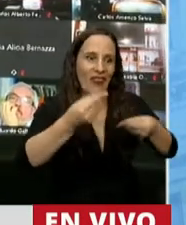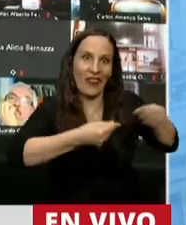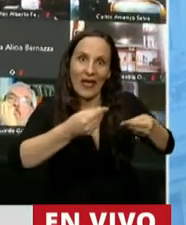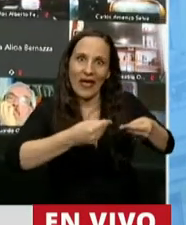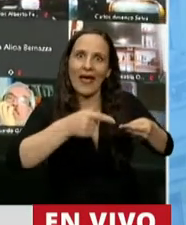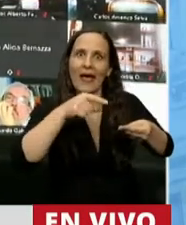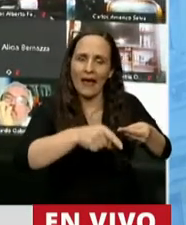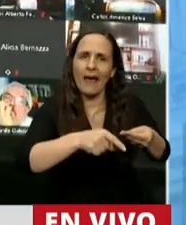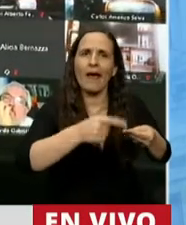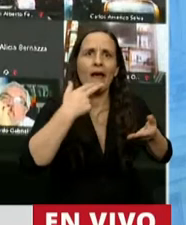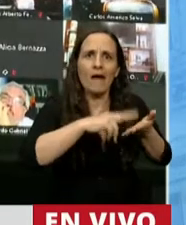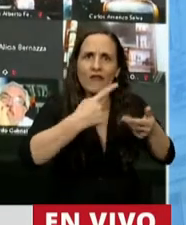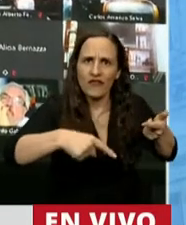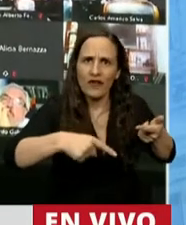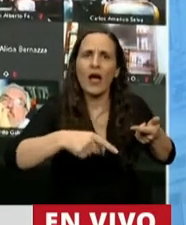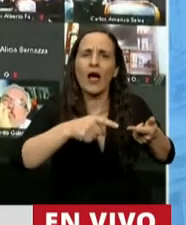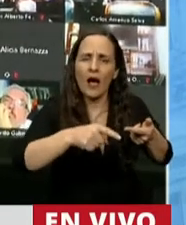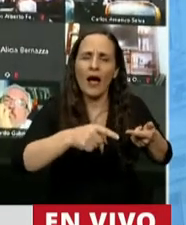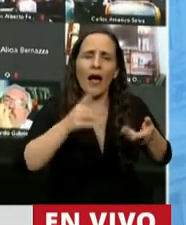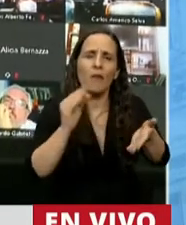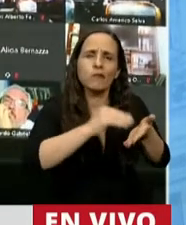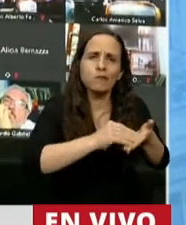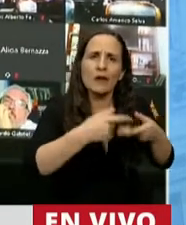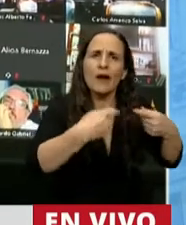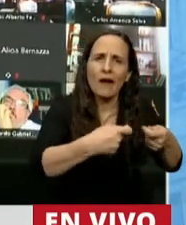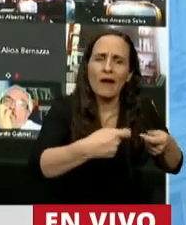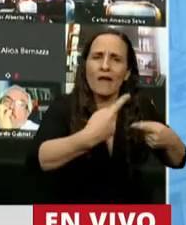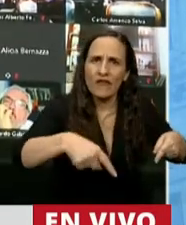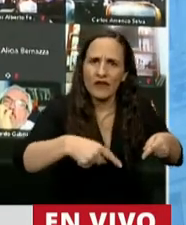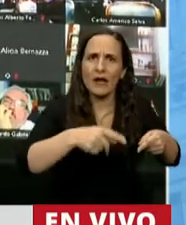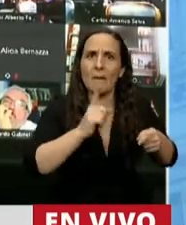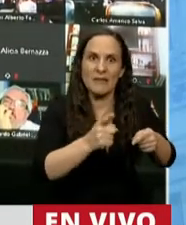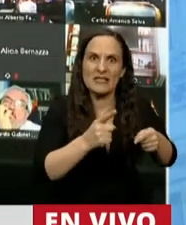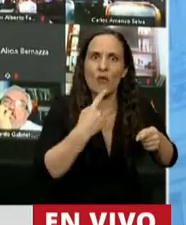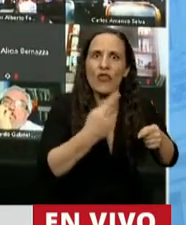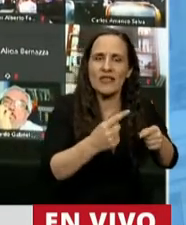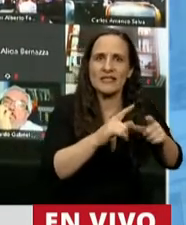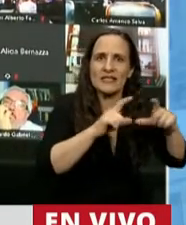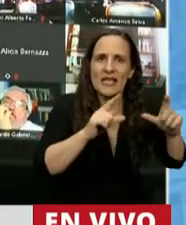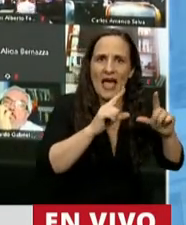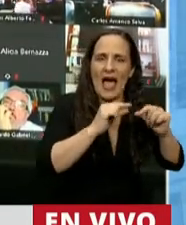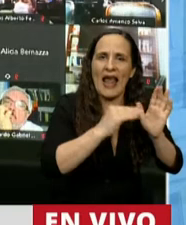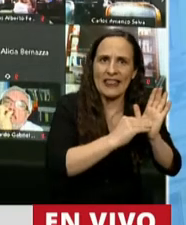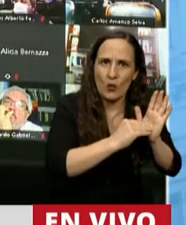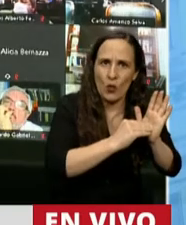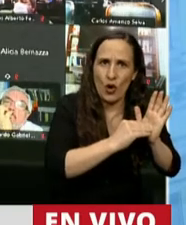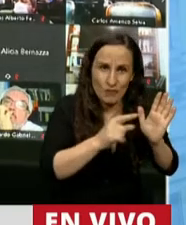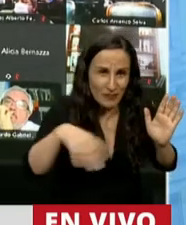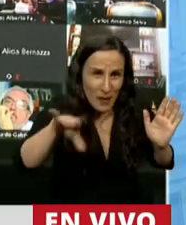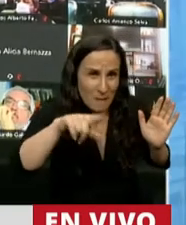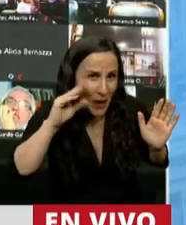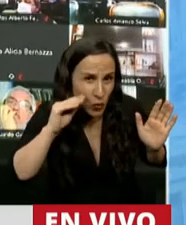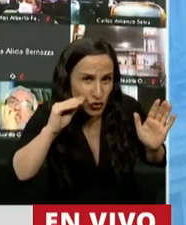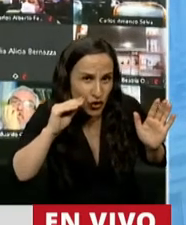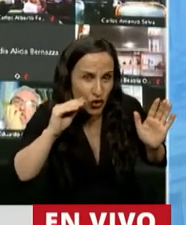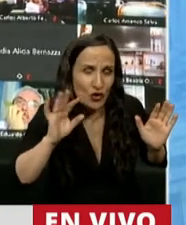contemplará el financiamiento de los gastos denunciados en el presente artículo. ¿Se escuchó, presidente? Sí,